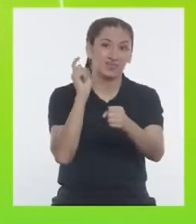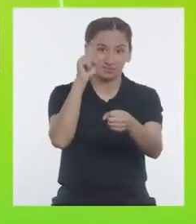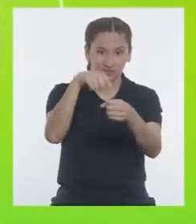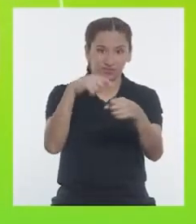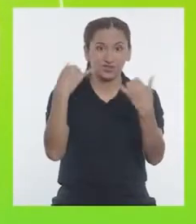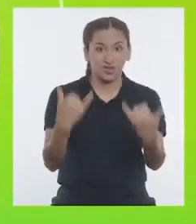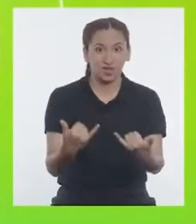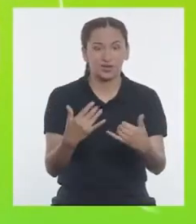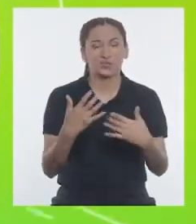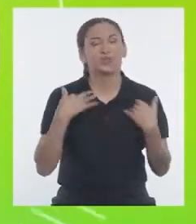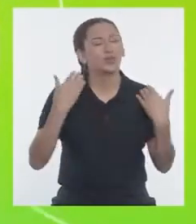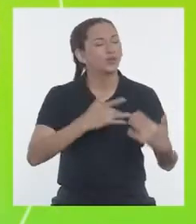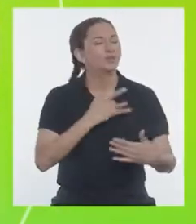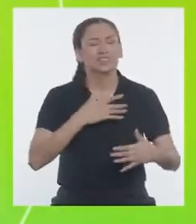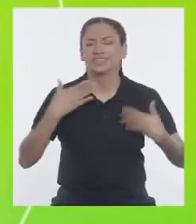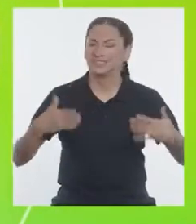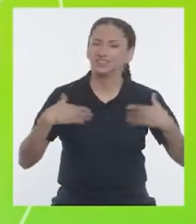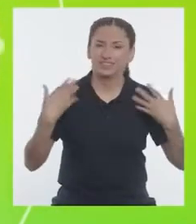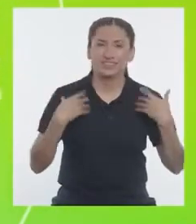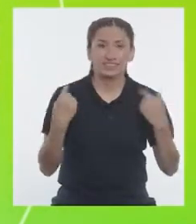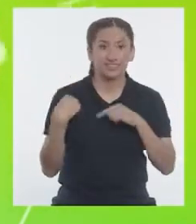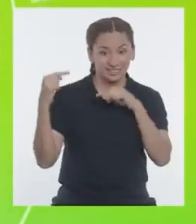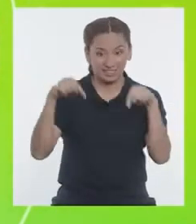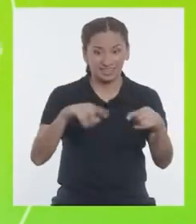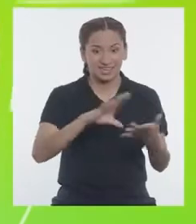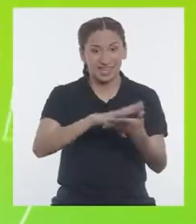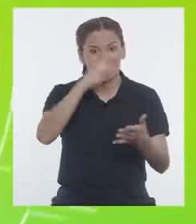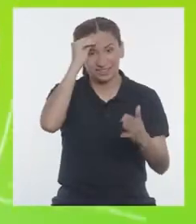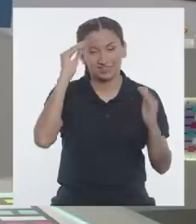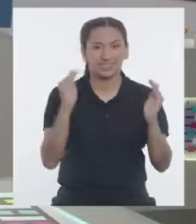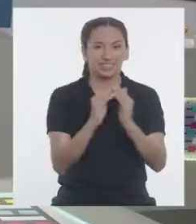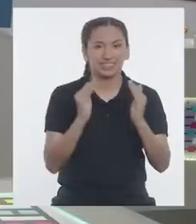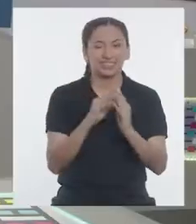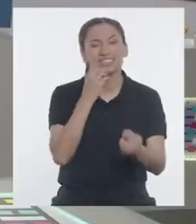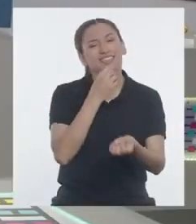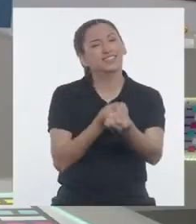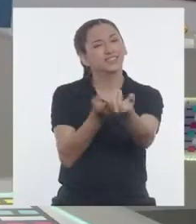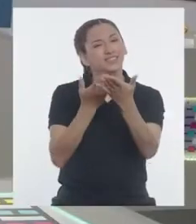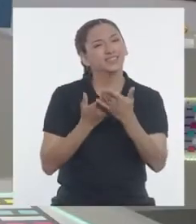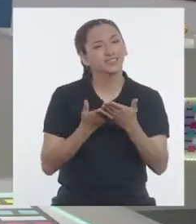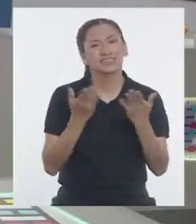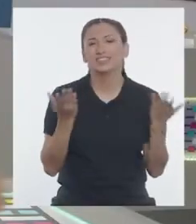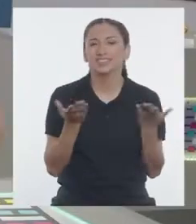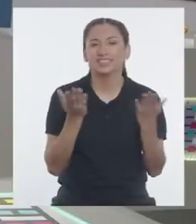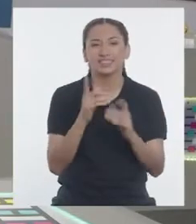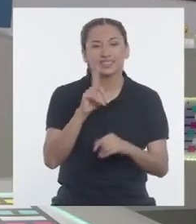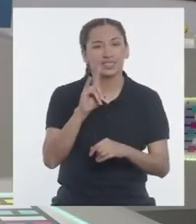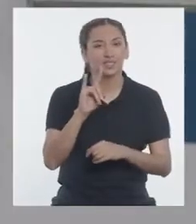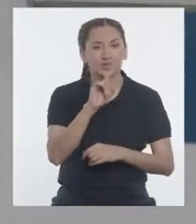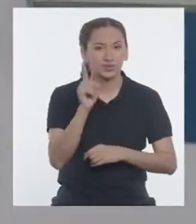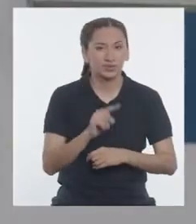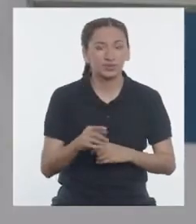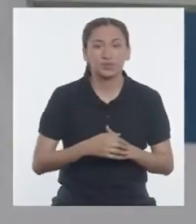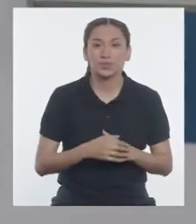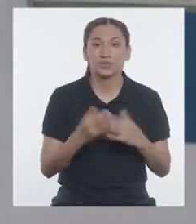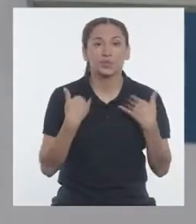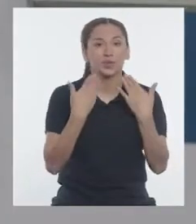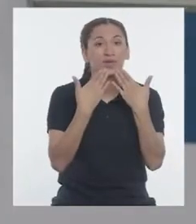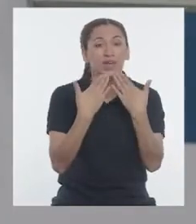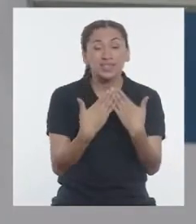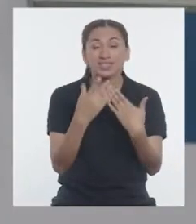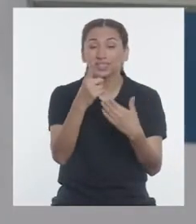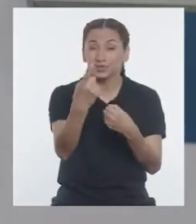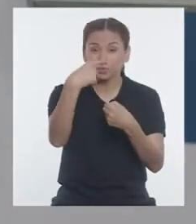propósito de hoy. Estoy muy feliz de estar en Aprende en Casa. ¡Bienvenida, Luz! ¡Te